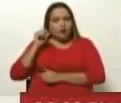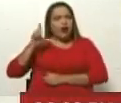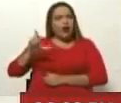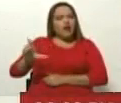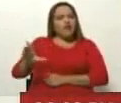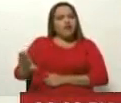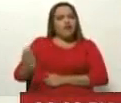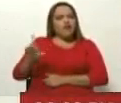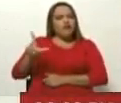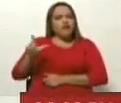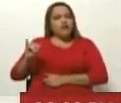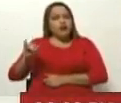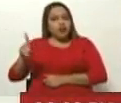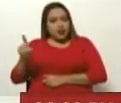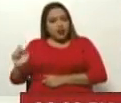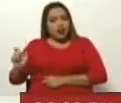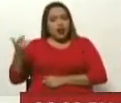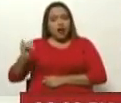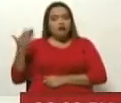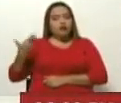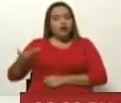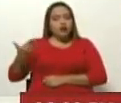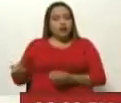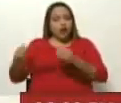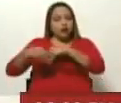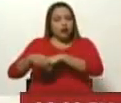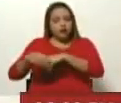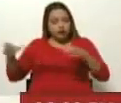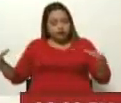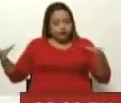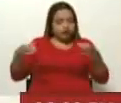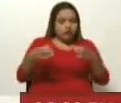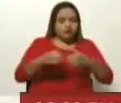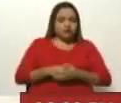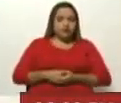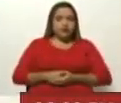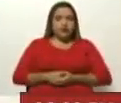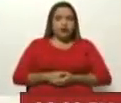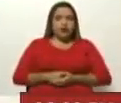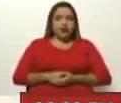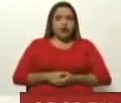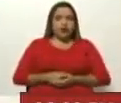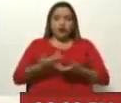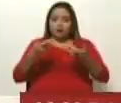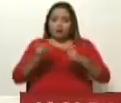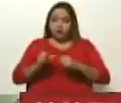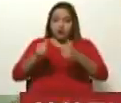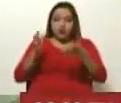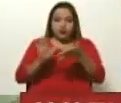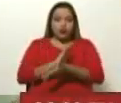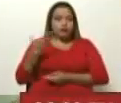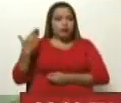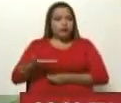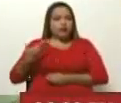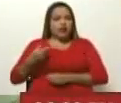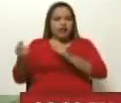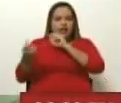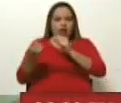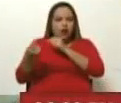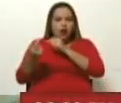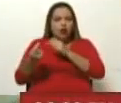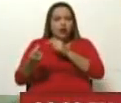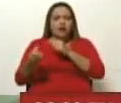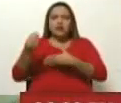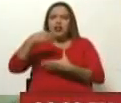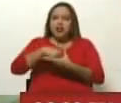importantes acuerdos. Y comienzo por allí, Ana Cristina, la importancia del diálogo dentro de lo que es el juego democrático, dentro